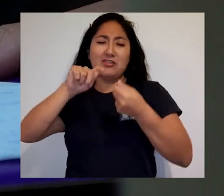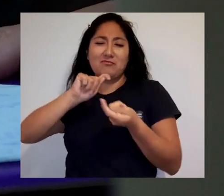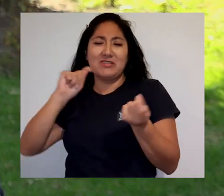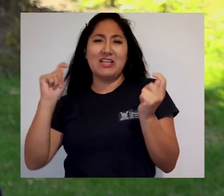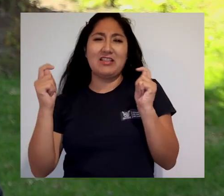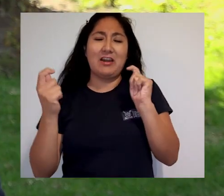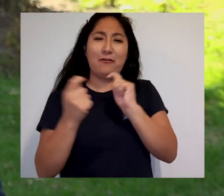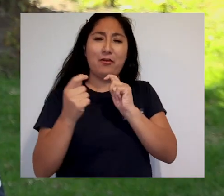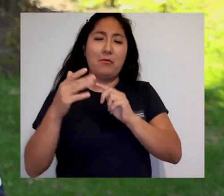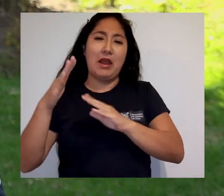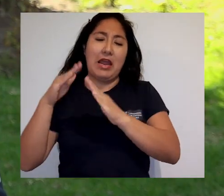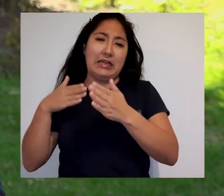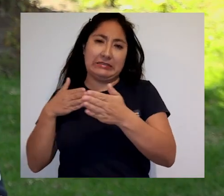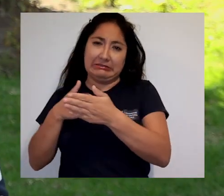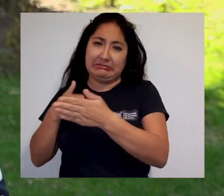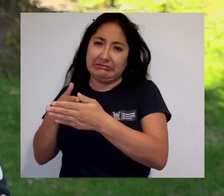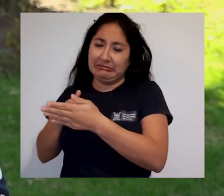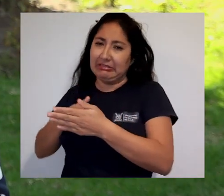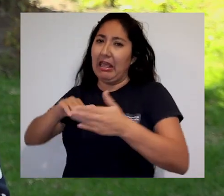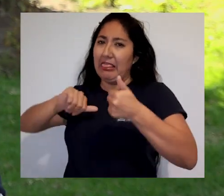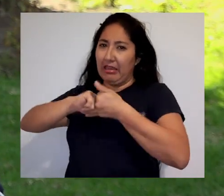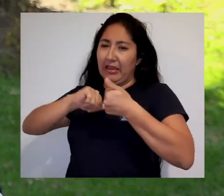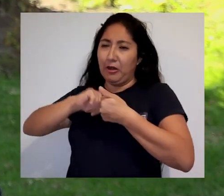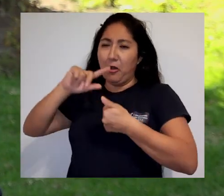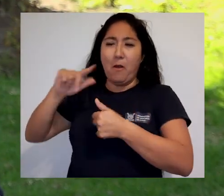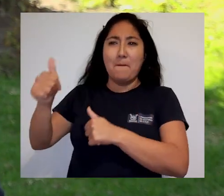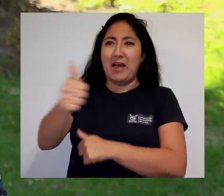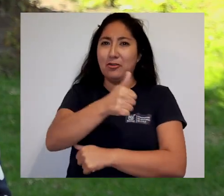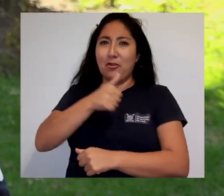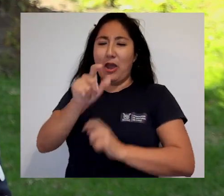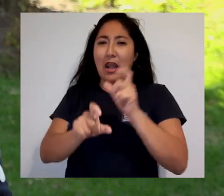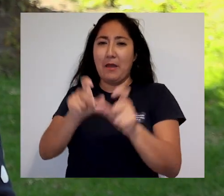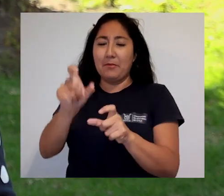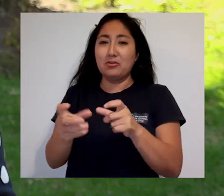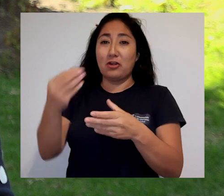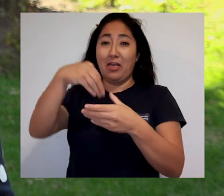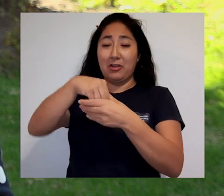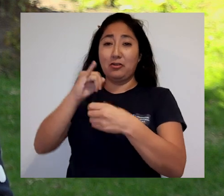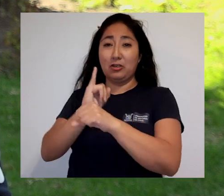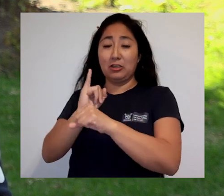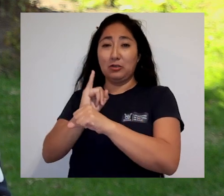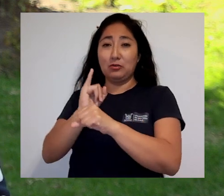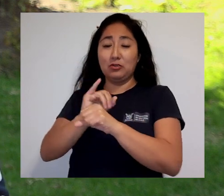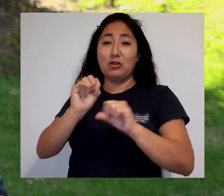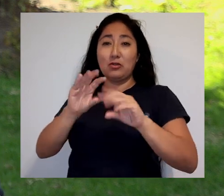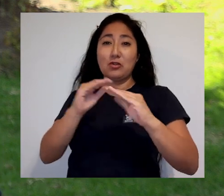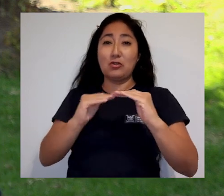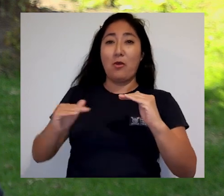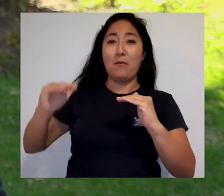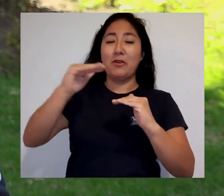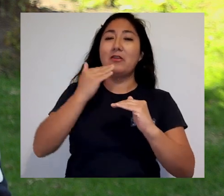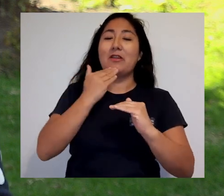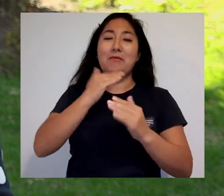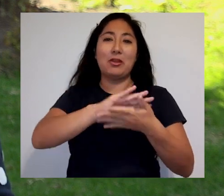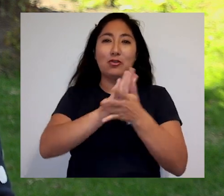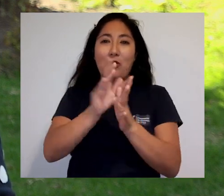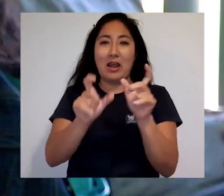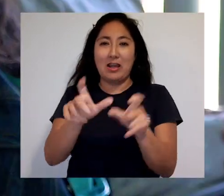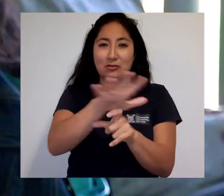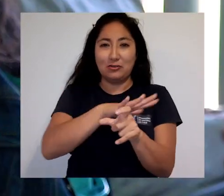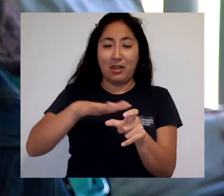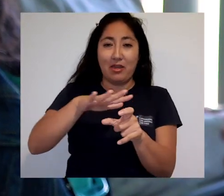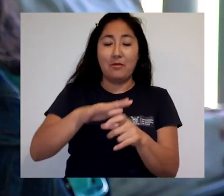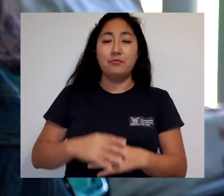transforman en inequidades brechas y barreras de género para todas las personas dentro de las instituciones de educación superior y con ello para toda la sociedad.